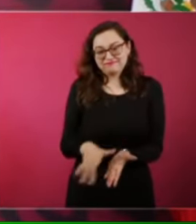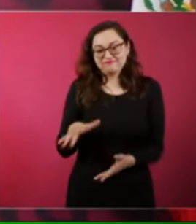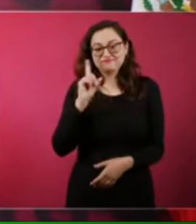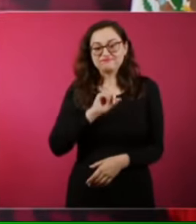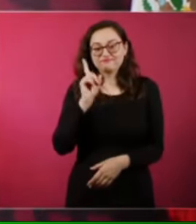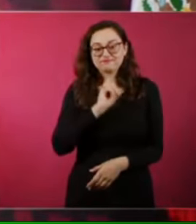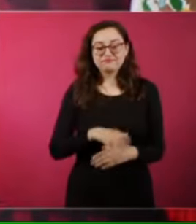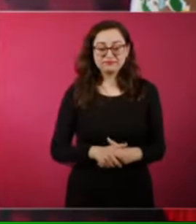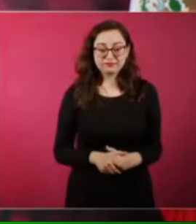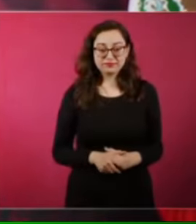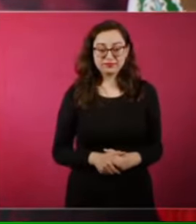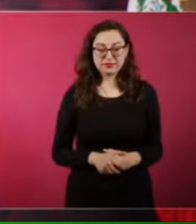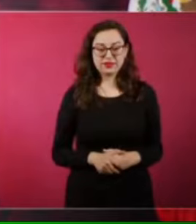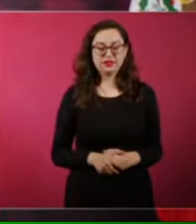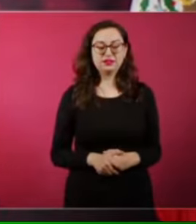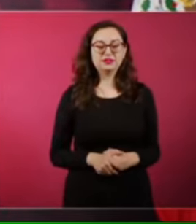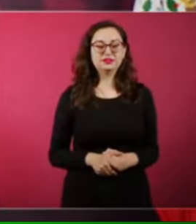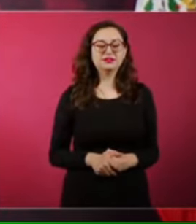Para mí el fisgón